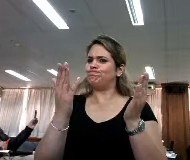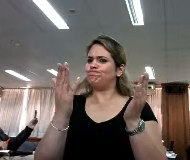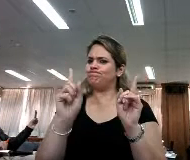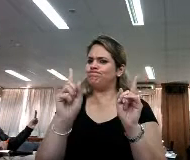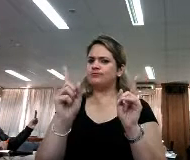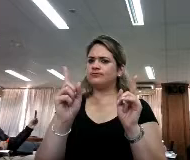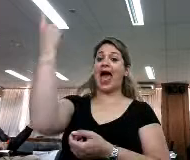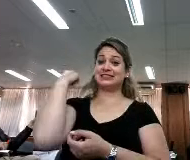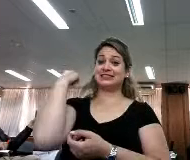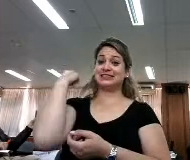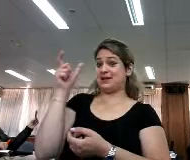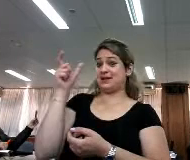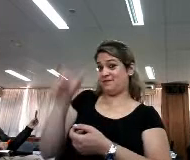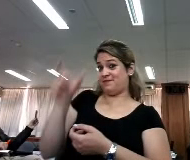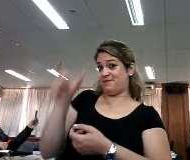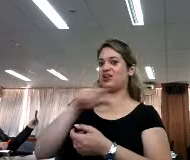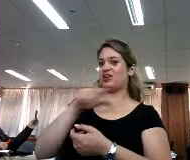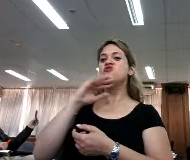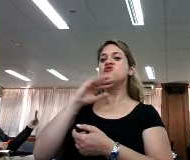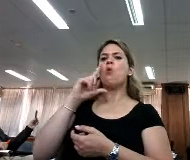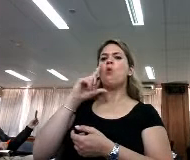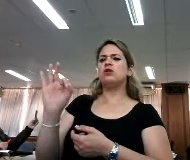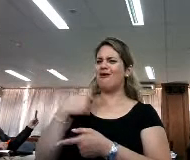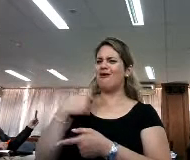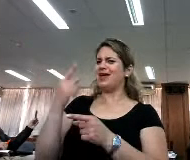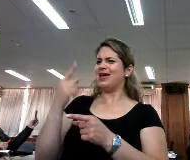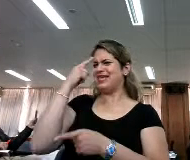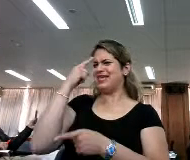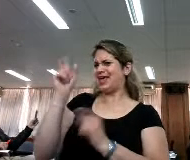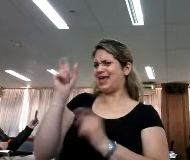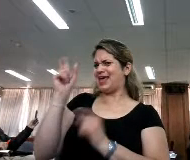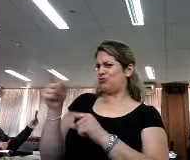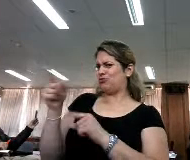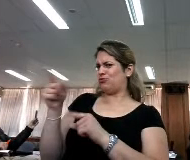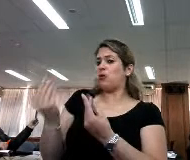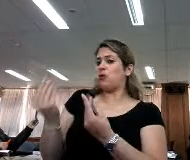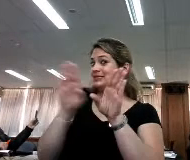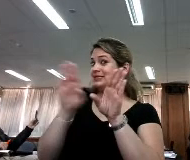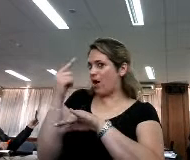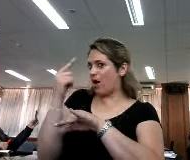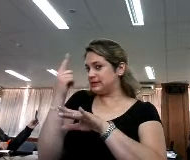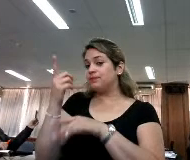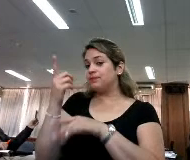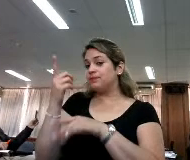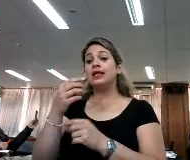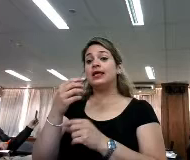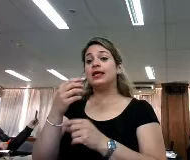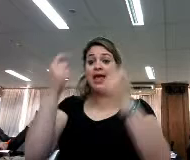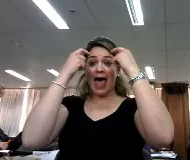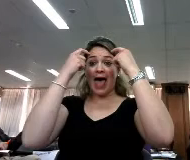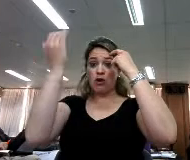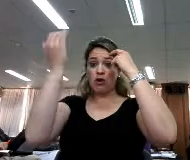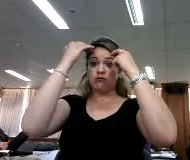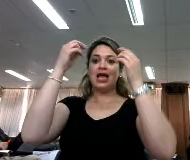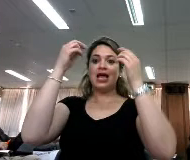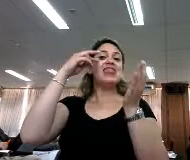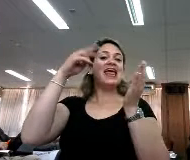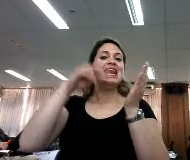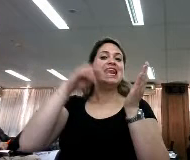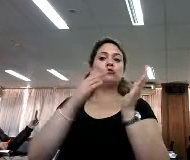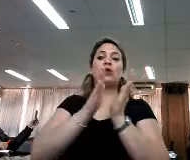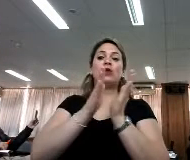Julio, ¿cuál crees que sea tu hipótesis y coincido completamente con él? Bueno, que tenemos en el imaginario esta lectura de libros